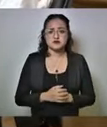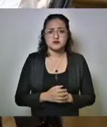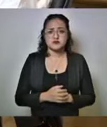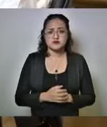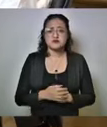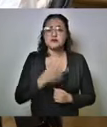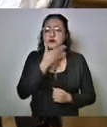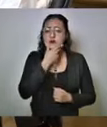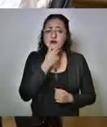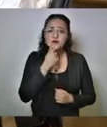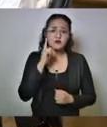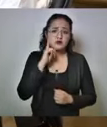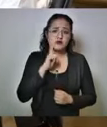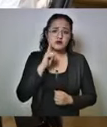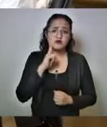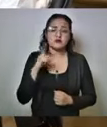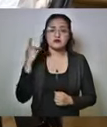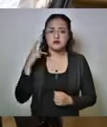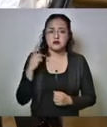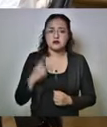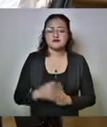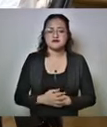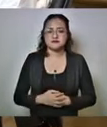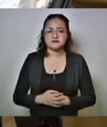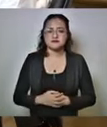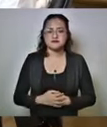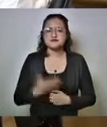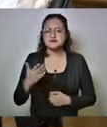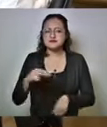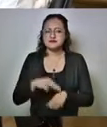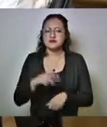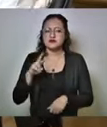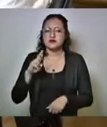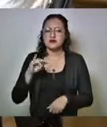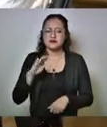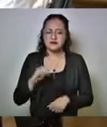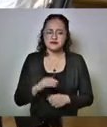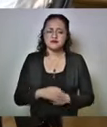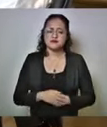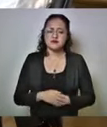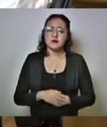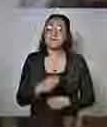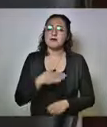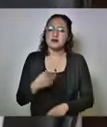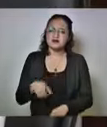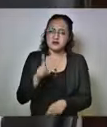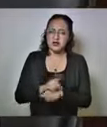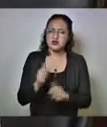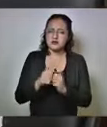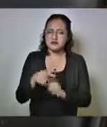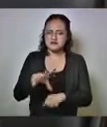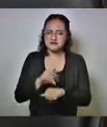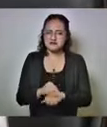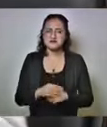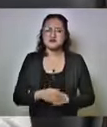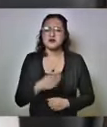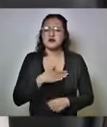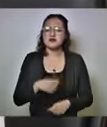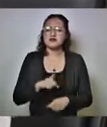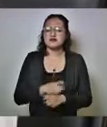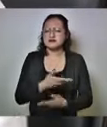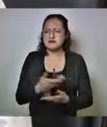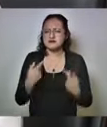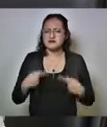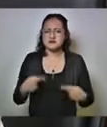poblanos. Doctor Uribe, números, por favor. Sí, señor. Buenos días, con su permiso. Buenos días, compañeros de la